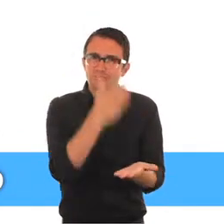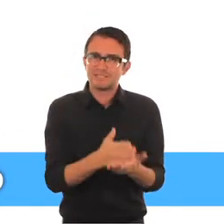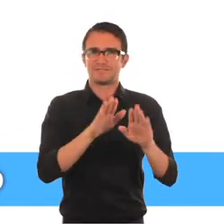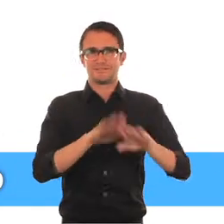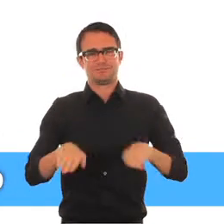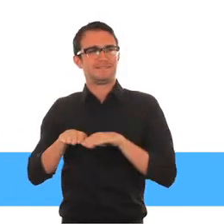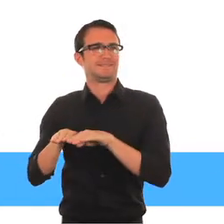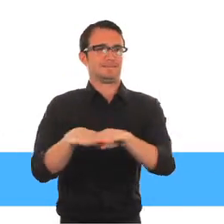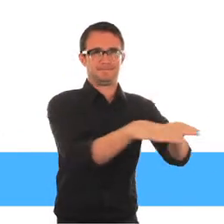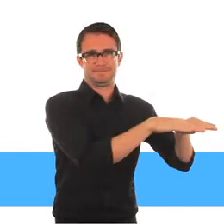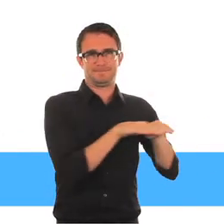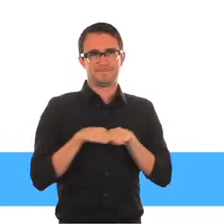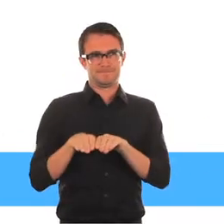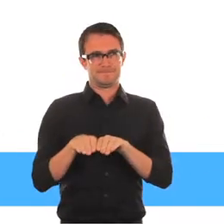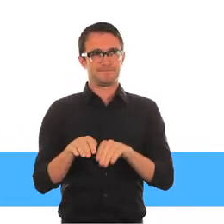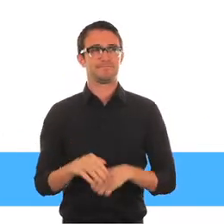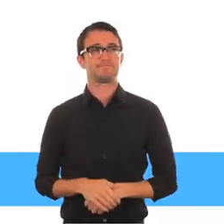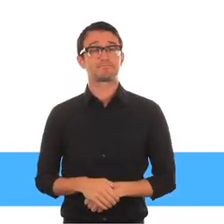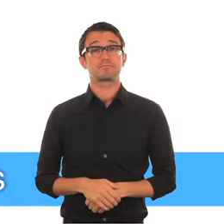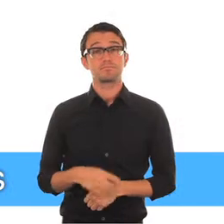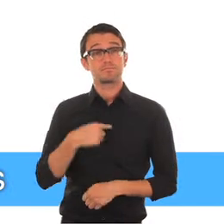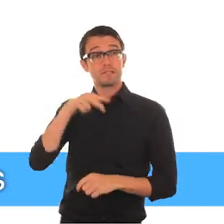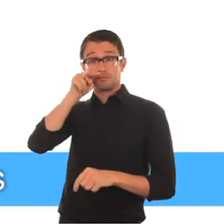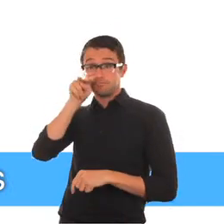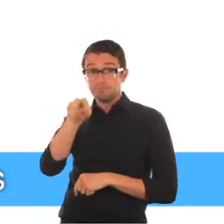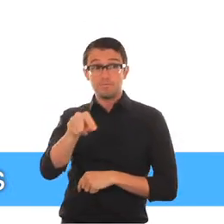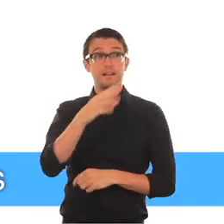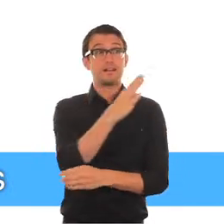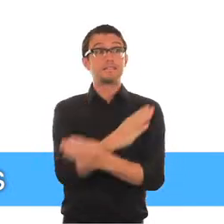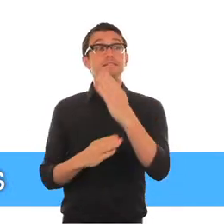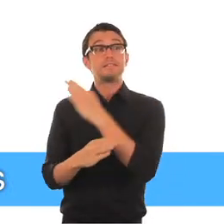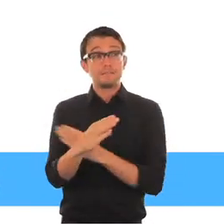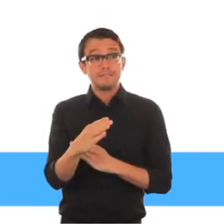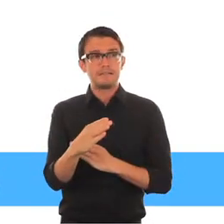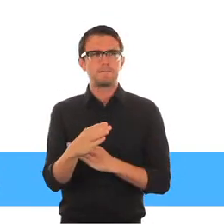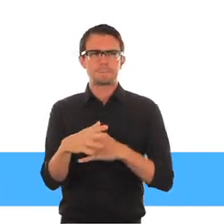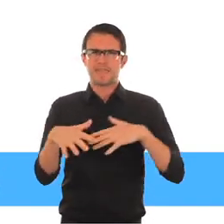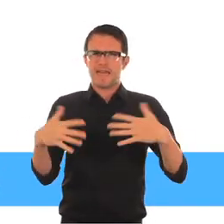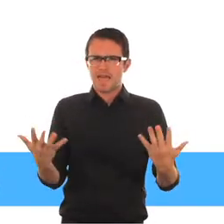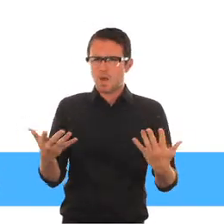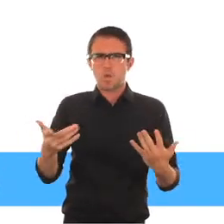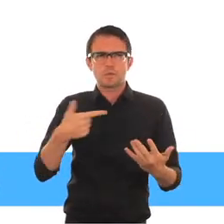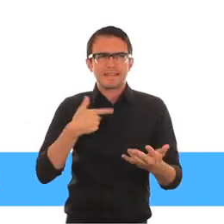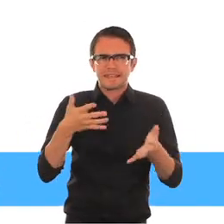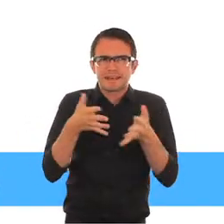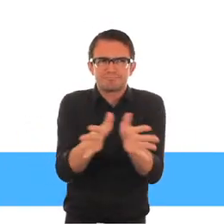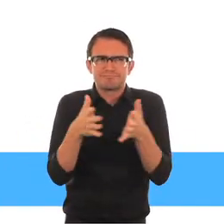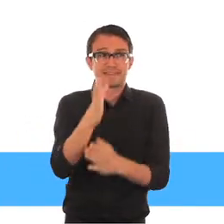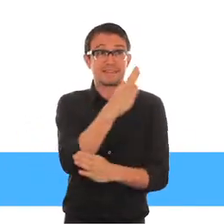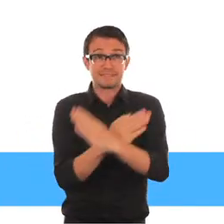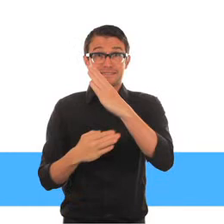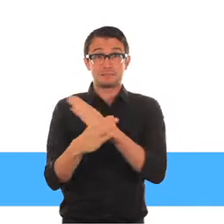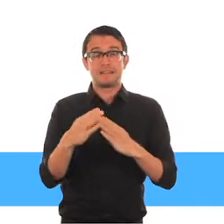derechos, como los de cualquier otro niño. Nuestra idea de la discapacidad y de quienes hablamos cuando nos referimos a las personas